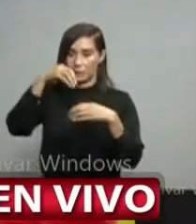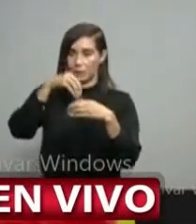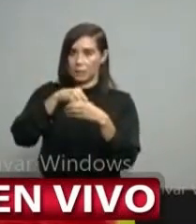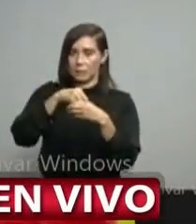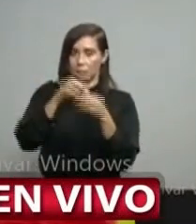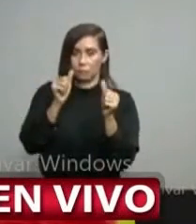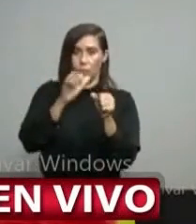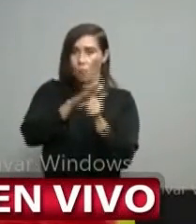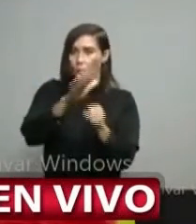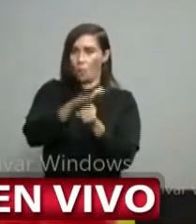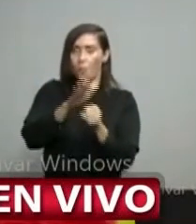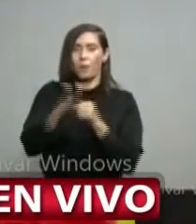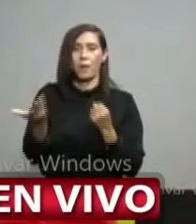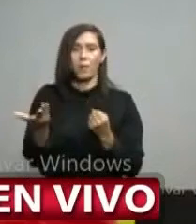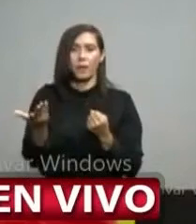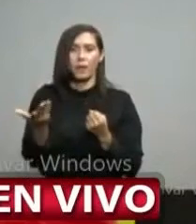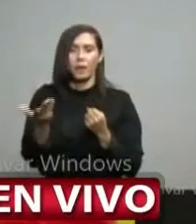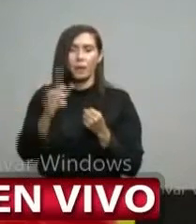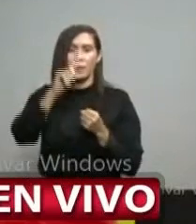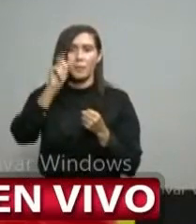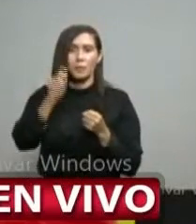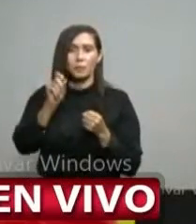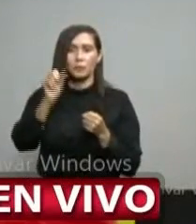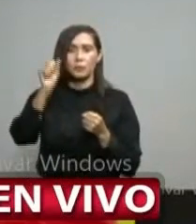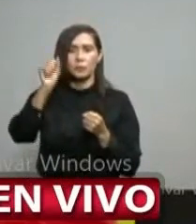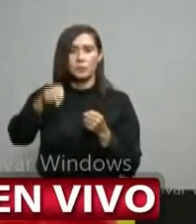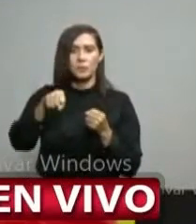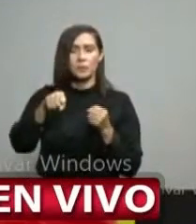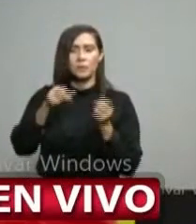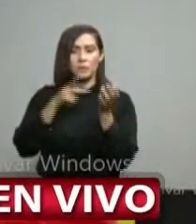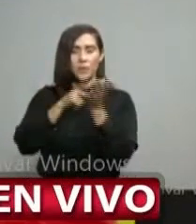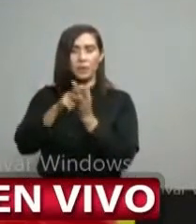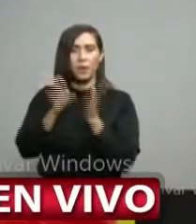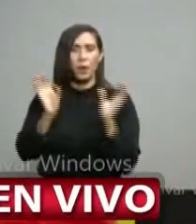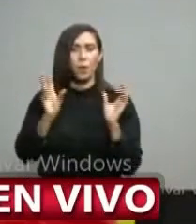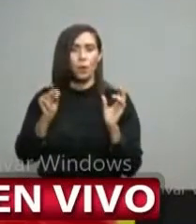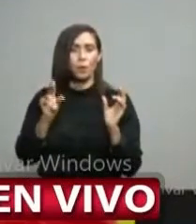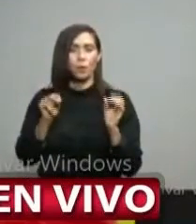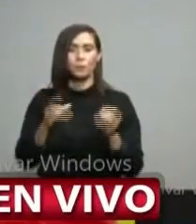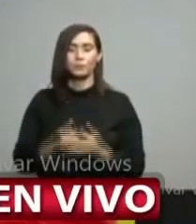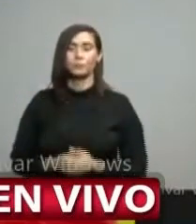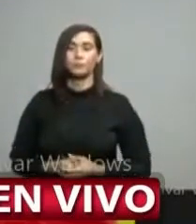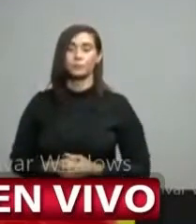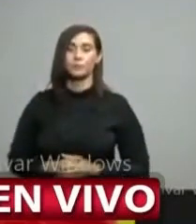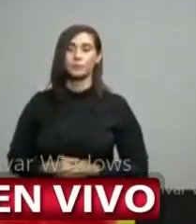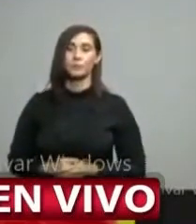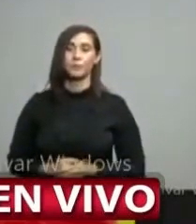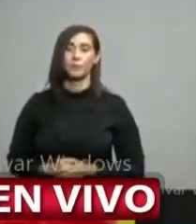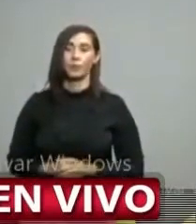usted tiene detalles que me pueda suministrar al respecto por favor y muchas gracias